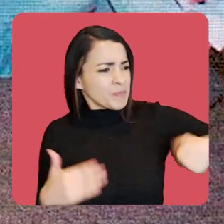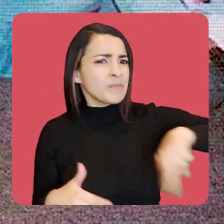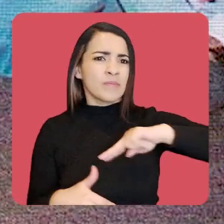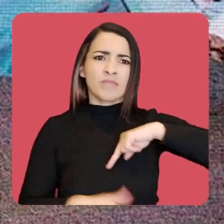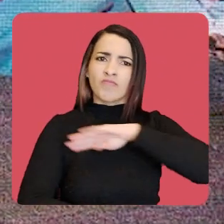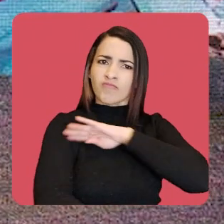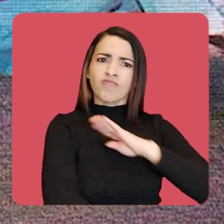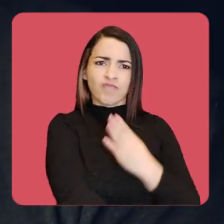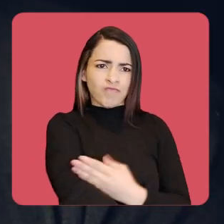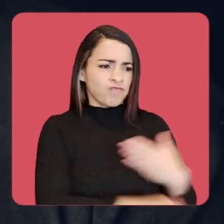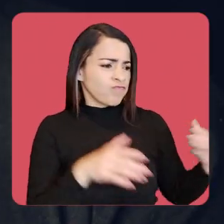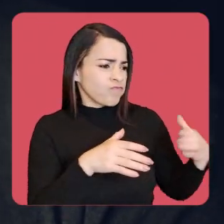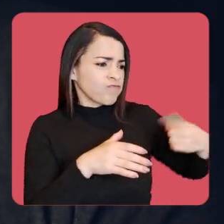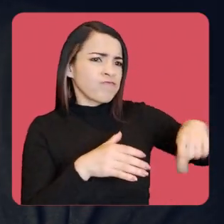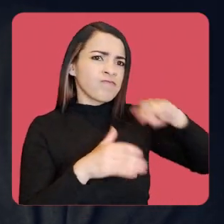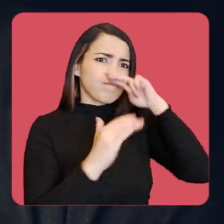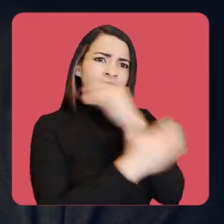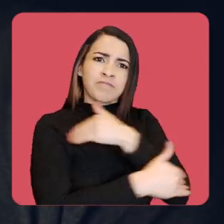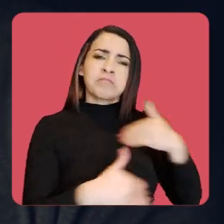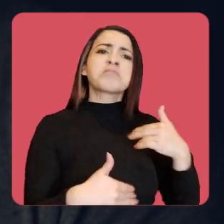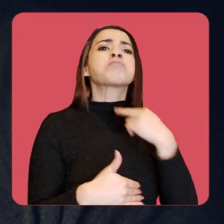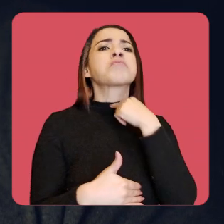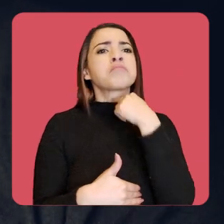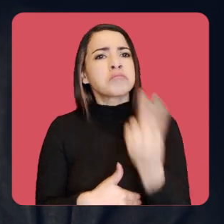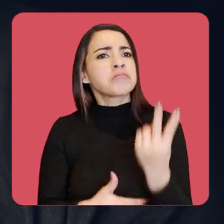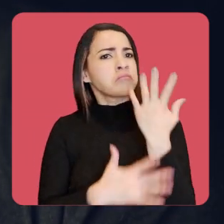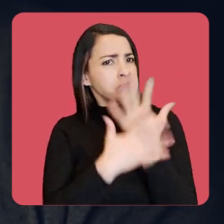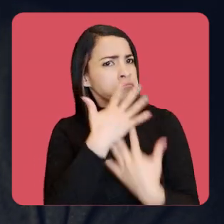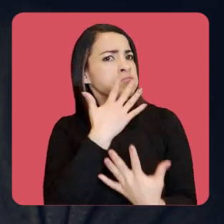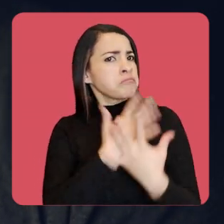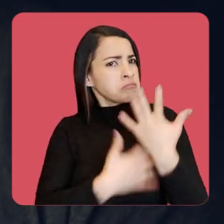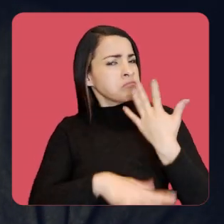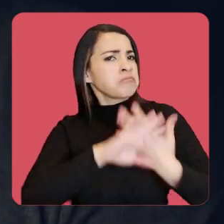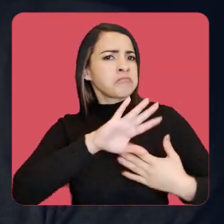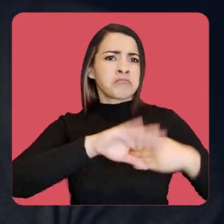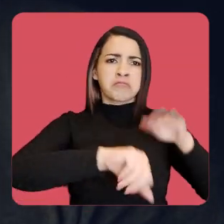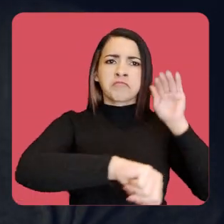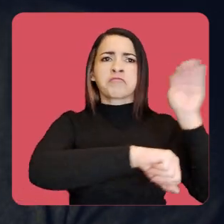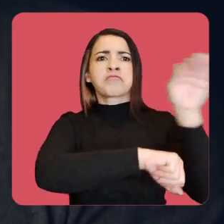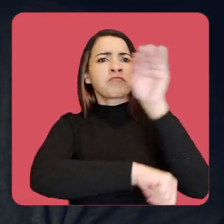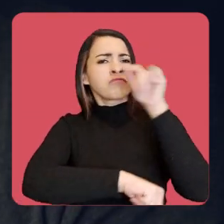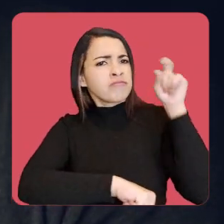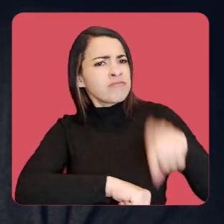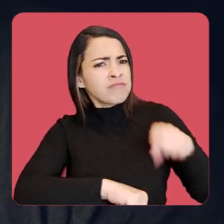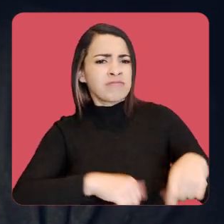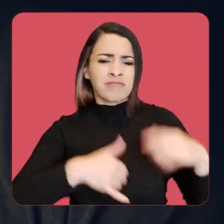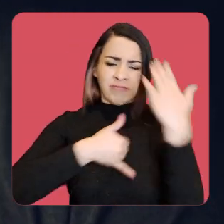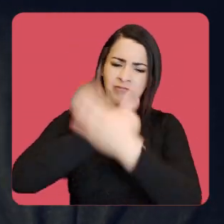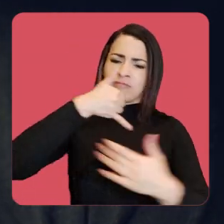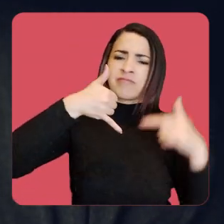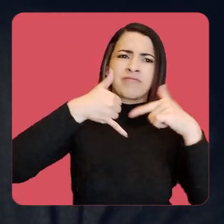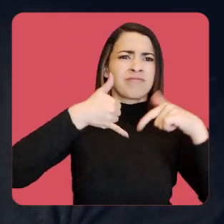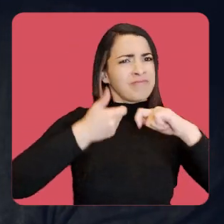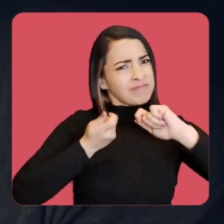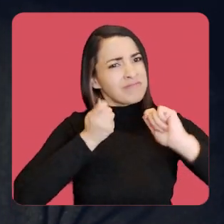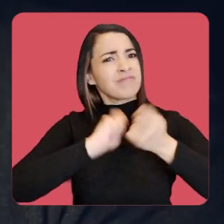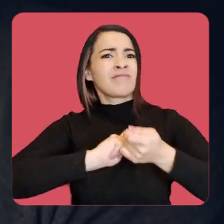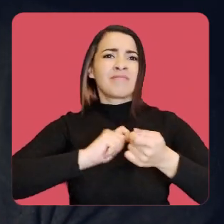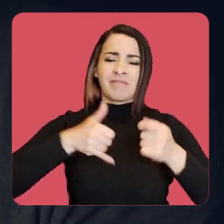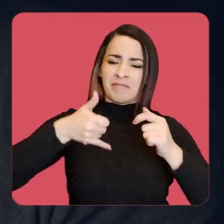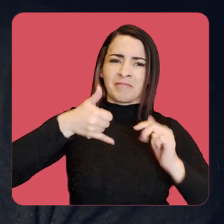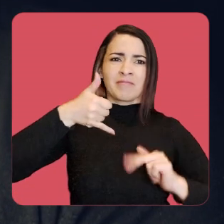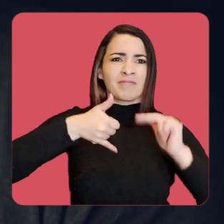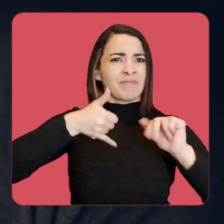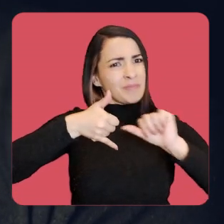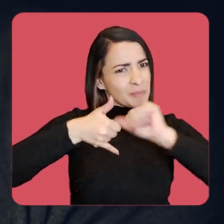desde nuestras capacidades podíamos hacer una voz, un llamado a que necesitábamos otro país, a que necesitábamos